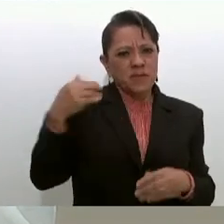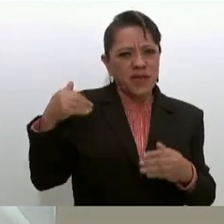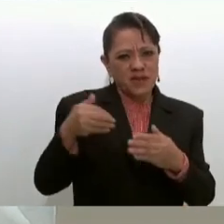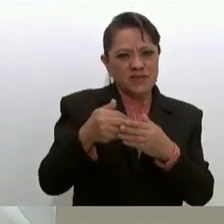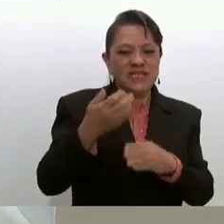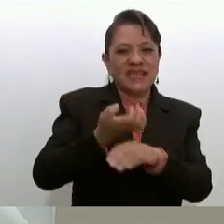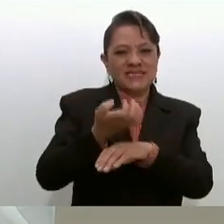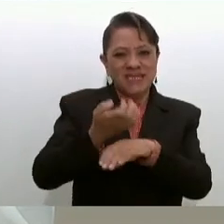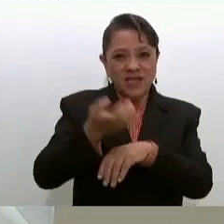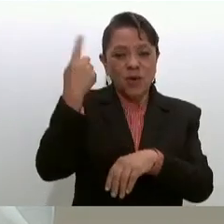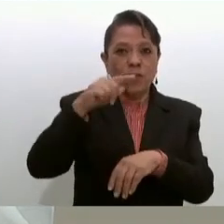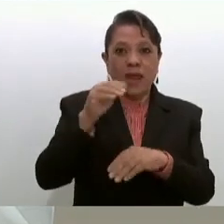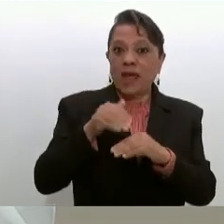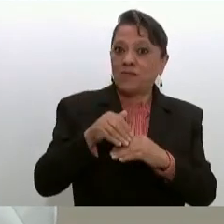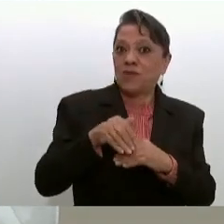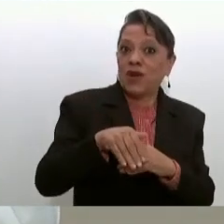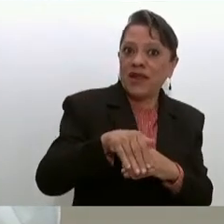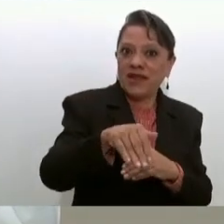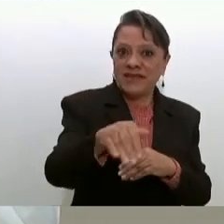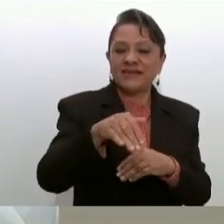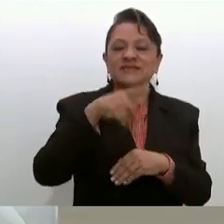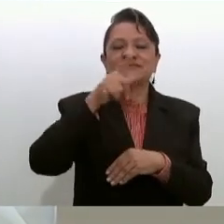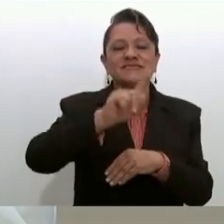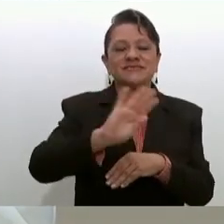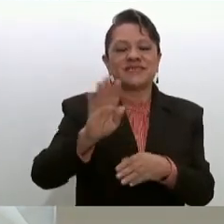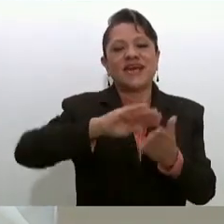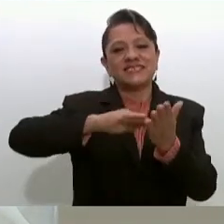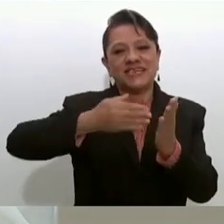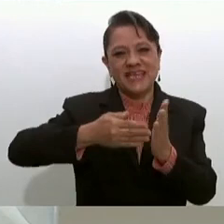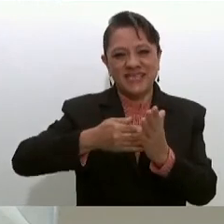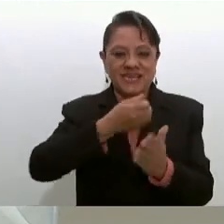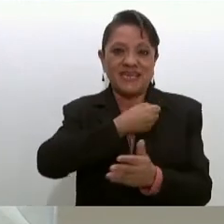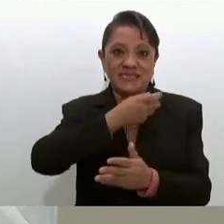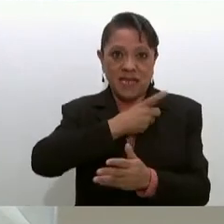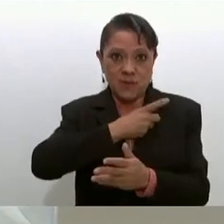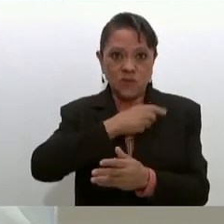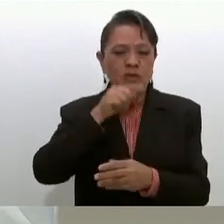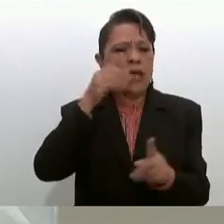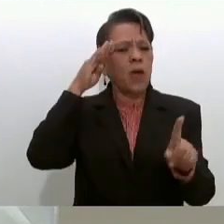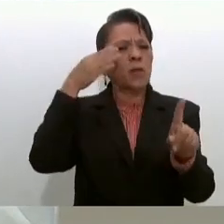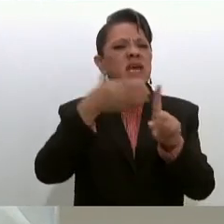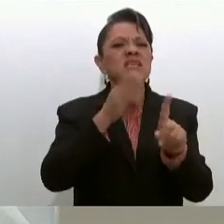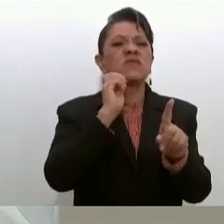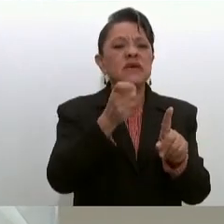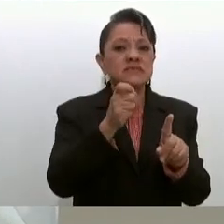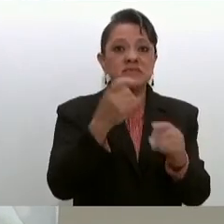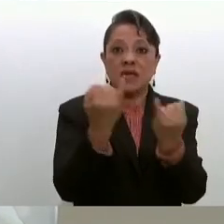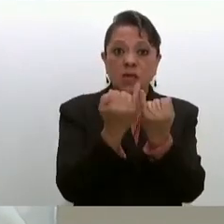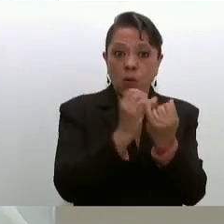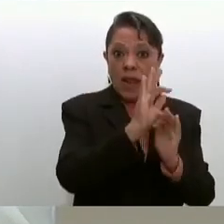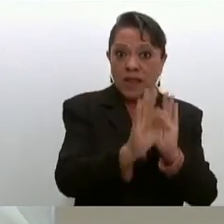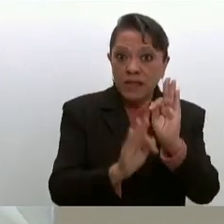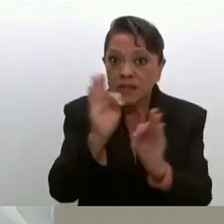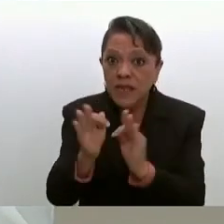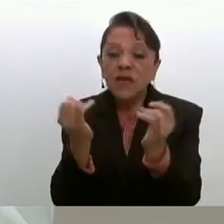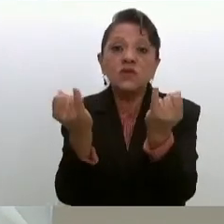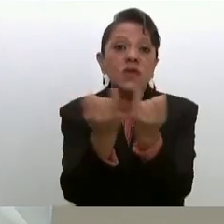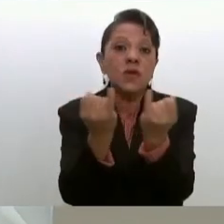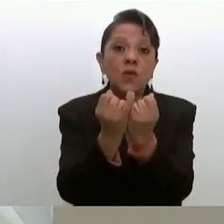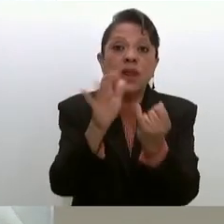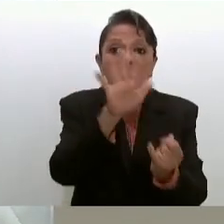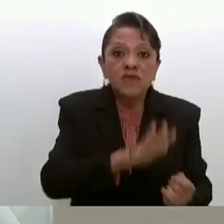nueva estrategia de salud. El objetivo es consolidar un trato de igualdad para todos los derechohabientes.